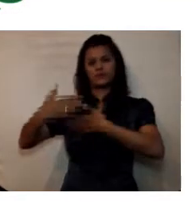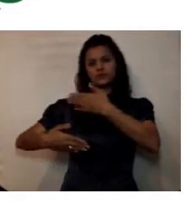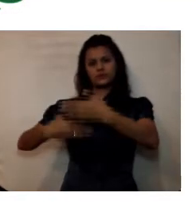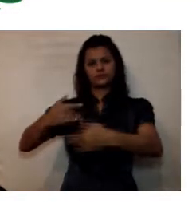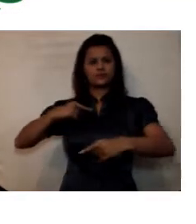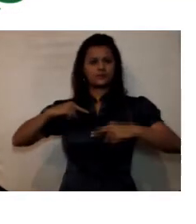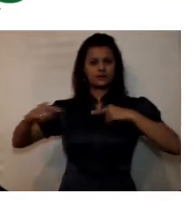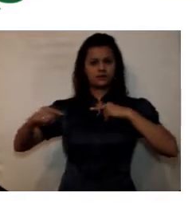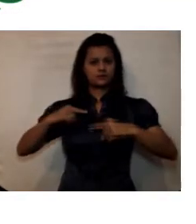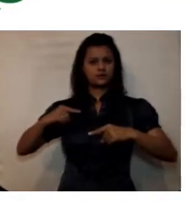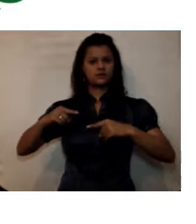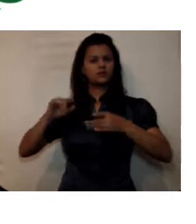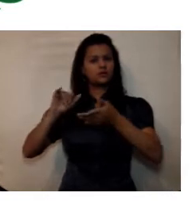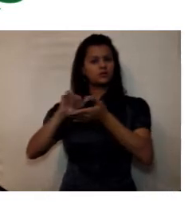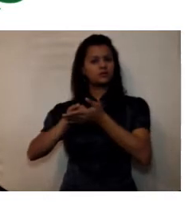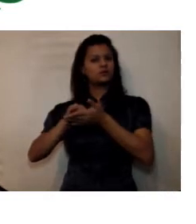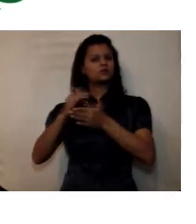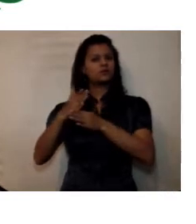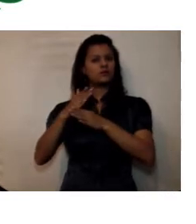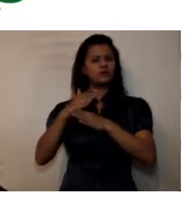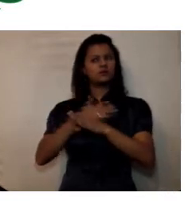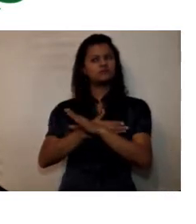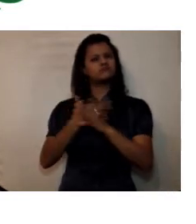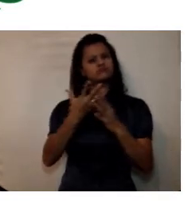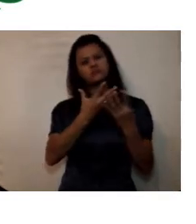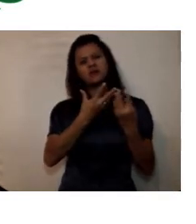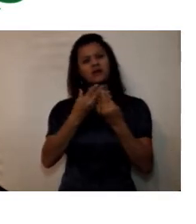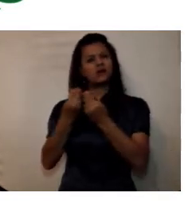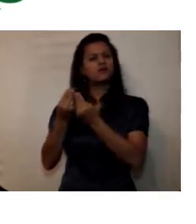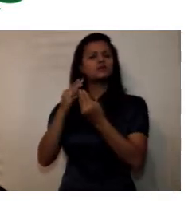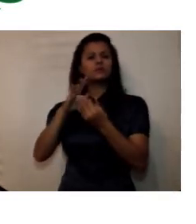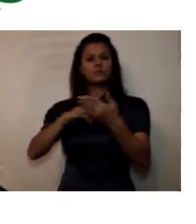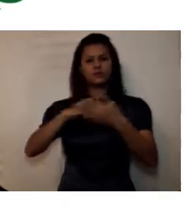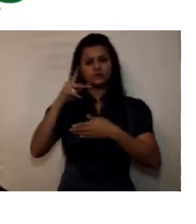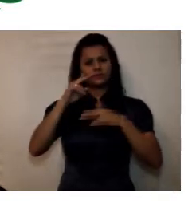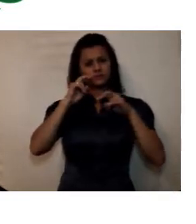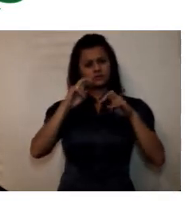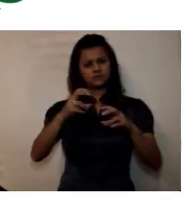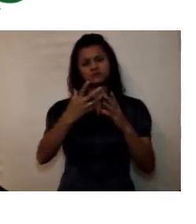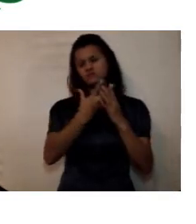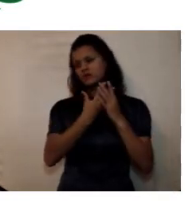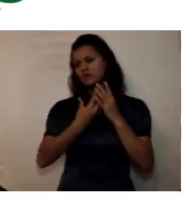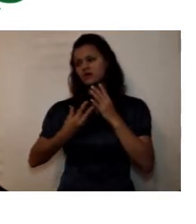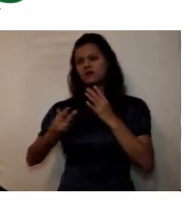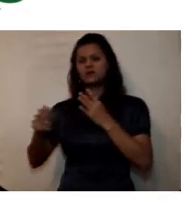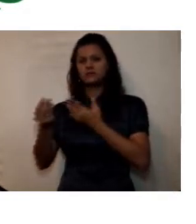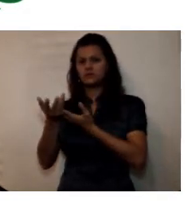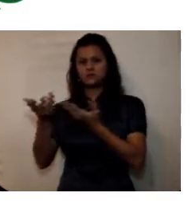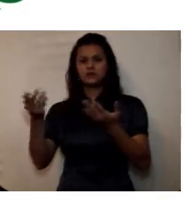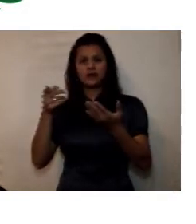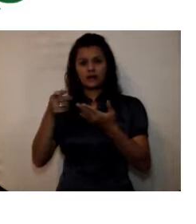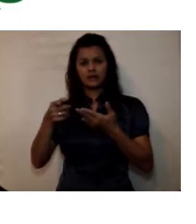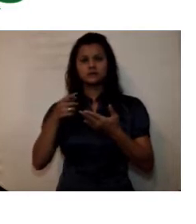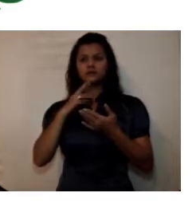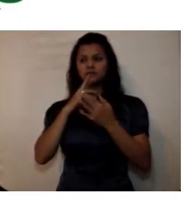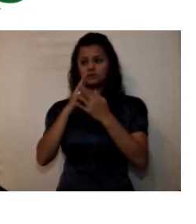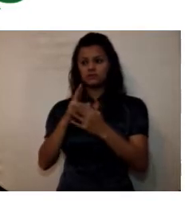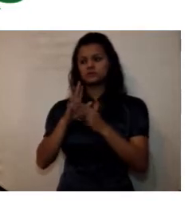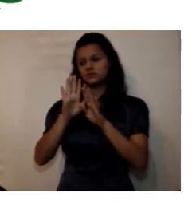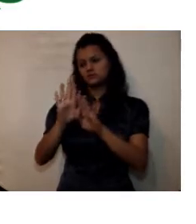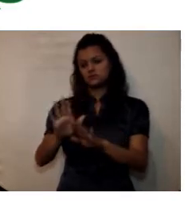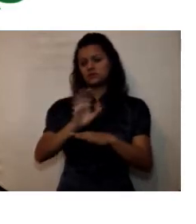administrativo de una salida de un proyecto de investigación a esta respuesta pues le vamos a formular desde la instancia